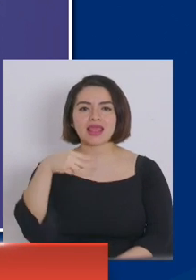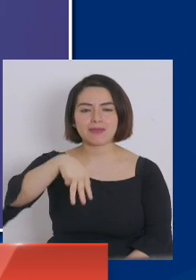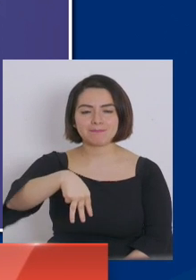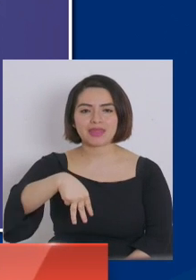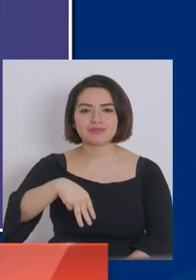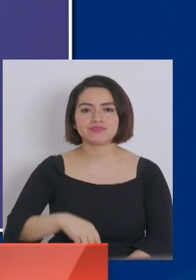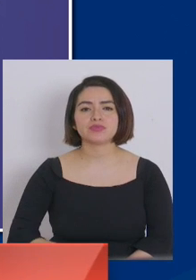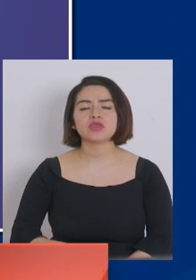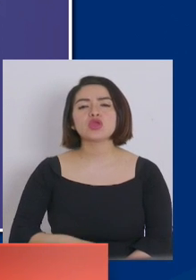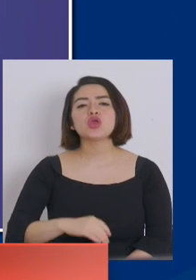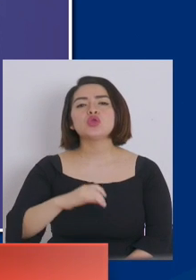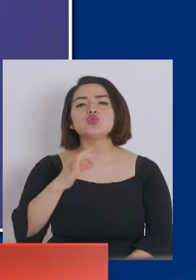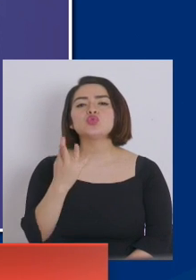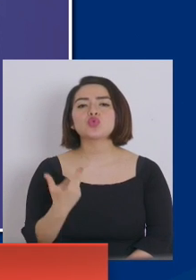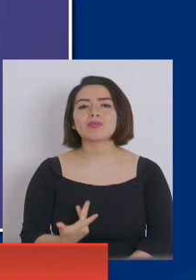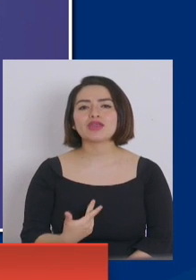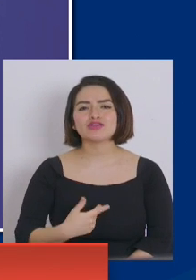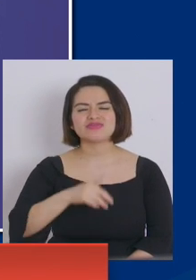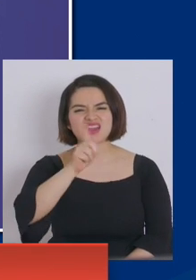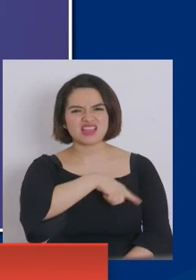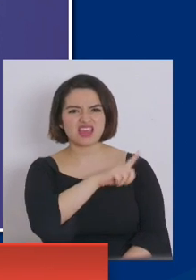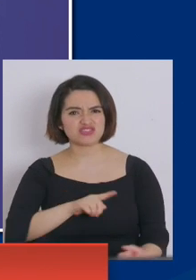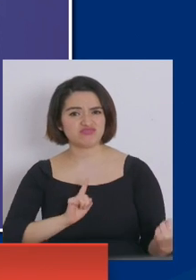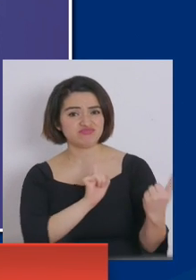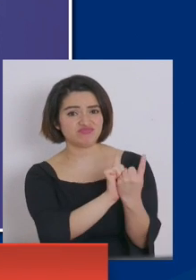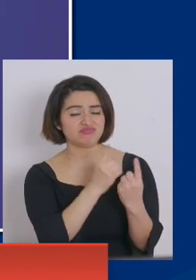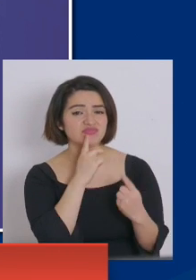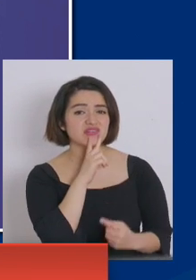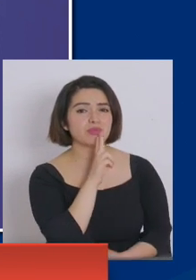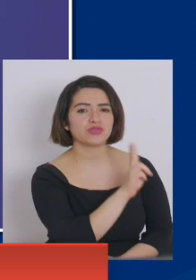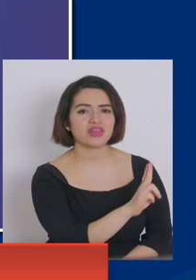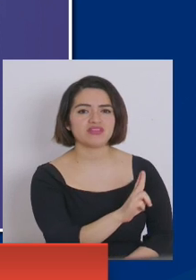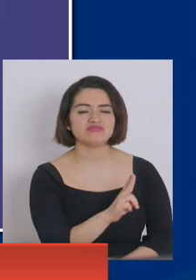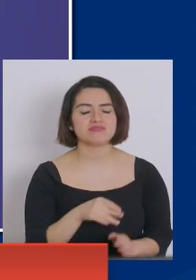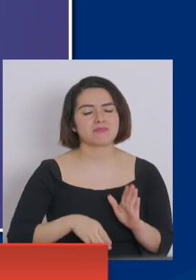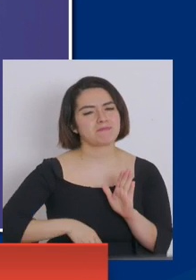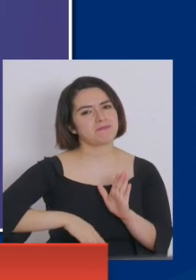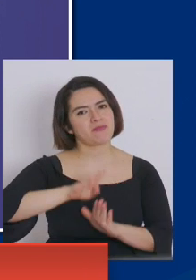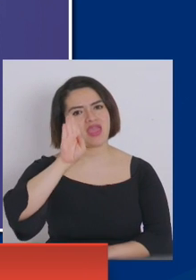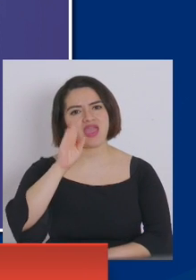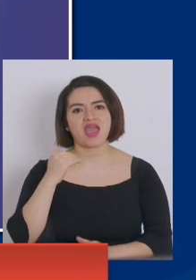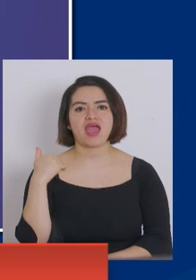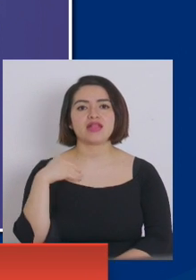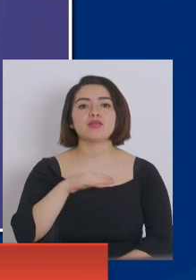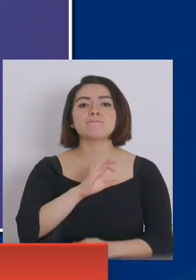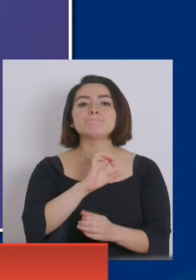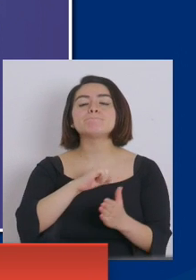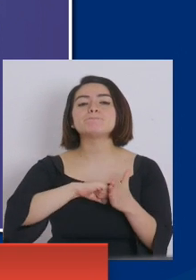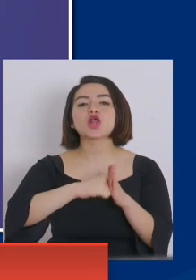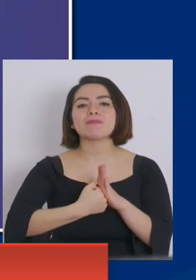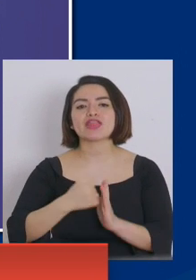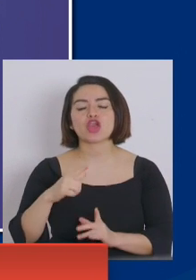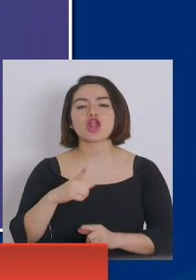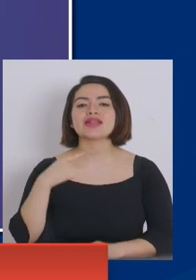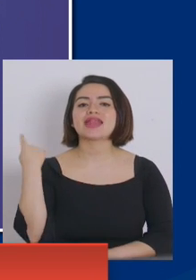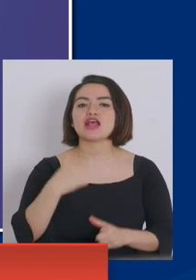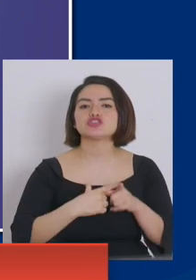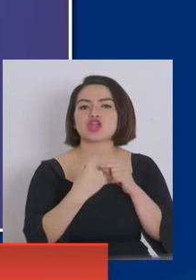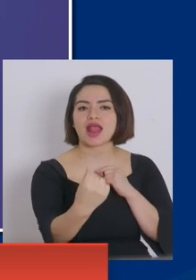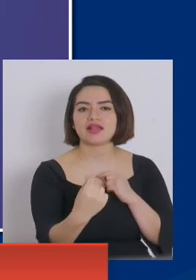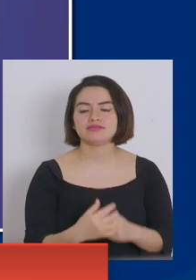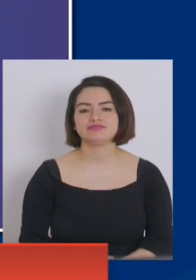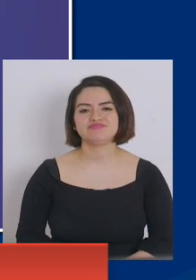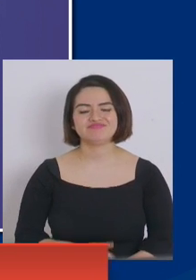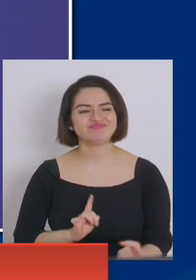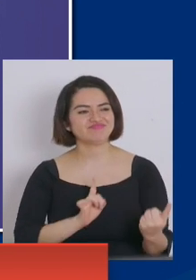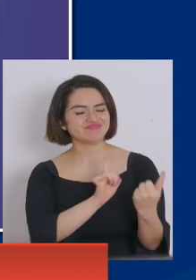donde la tasa de rechazo al precontacto está por sobre el promedio nacional. Fundamentalmente ese rechazo a este precontacto, que